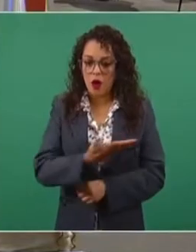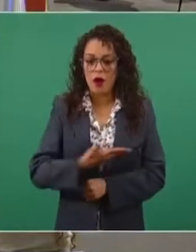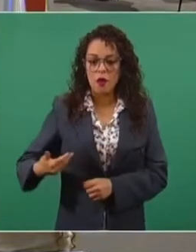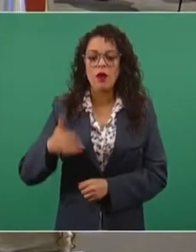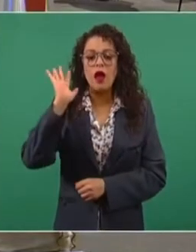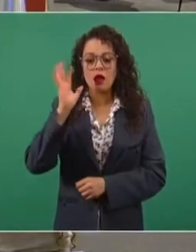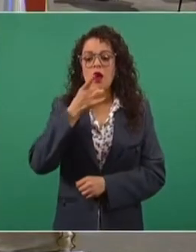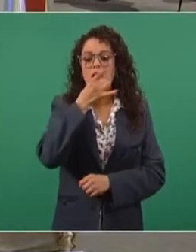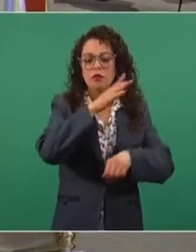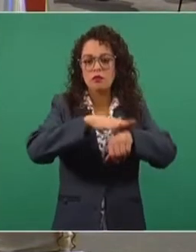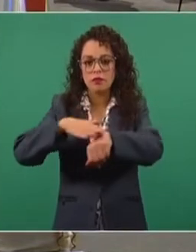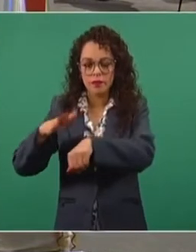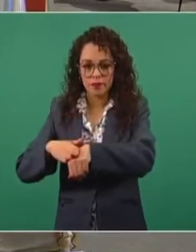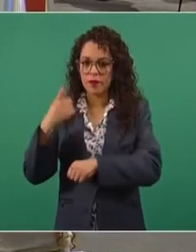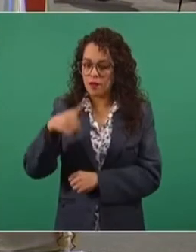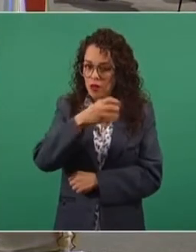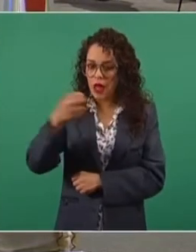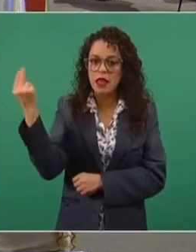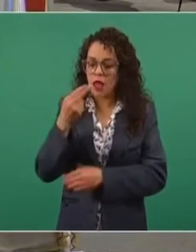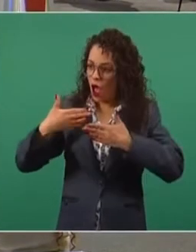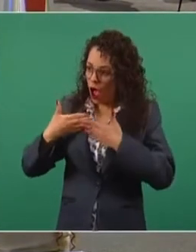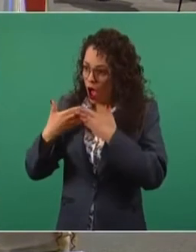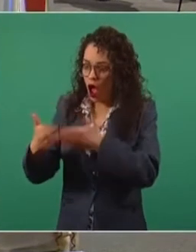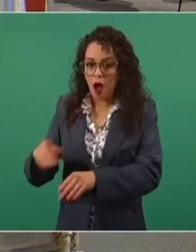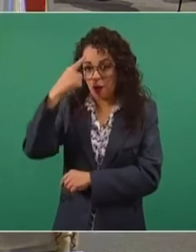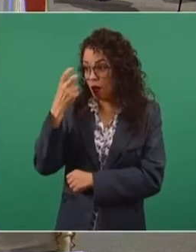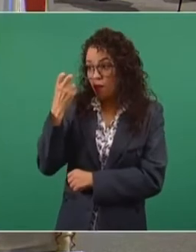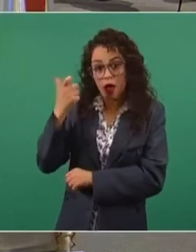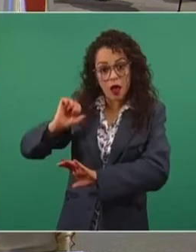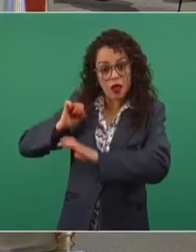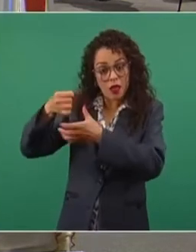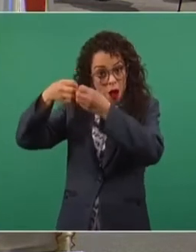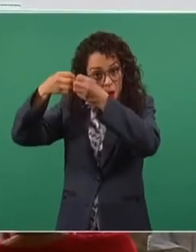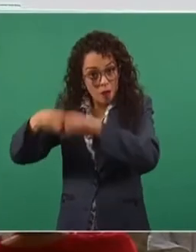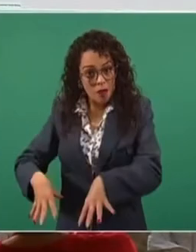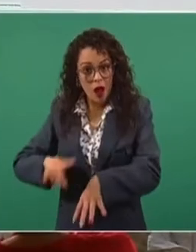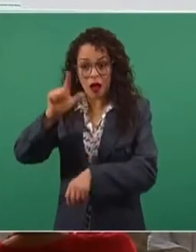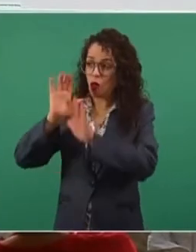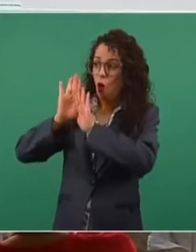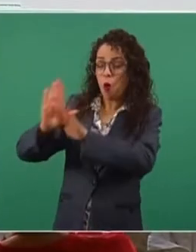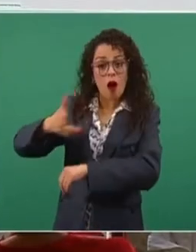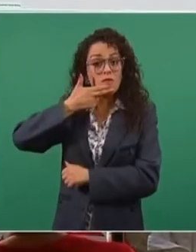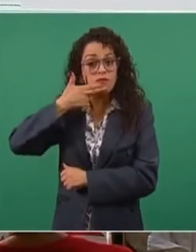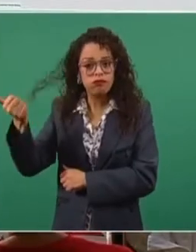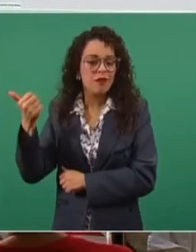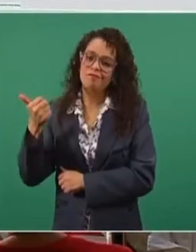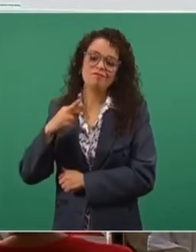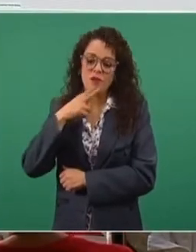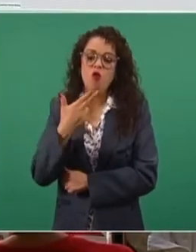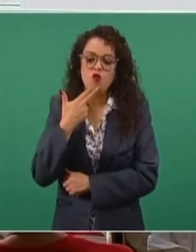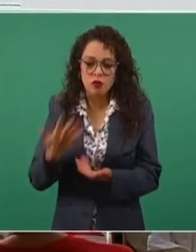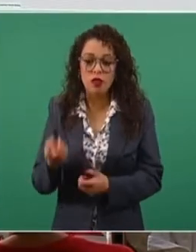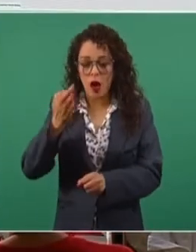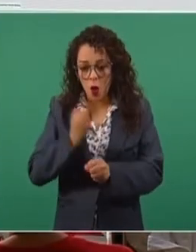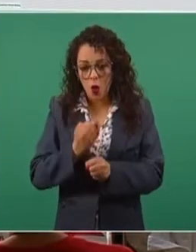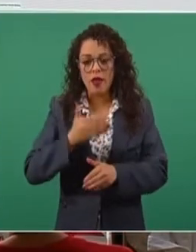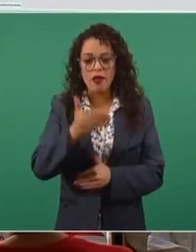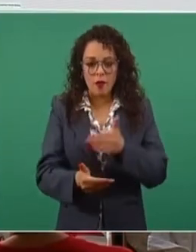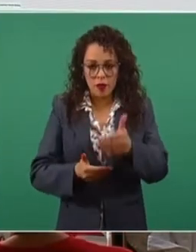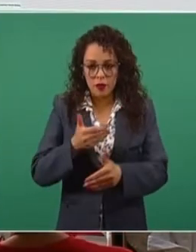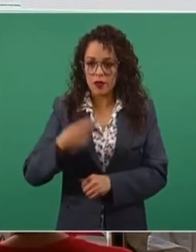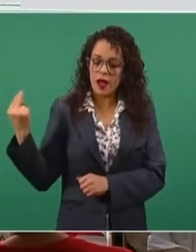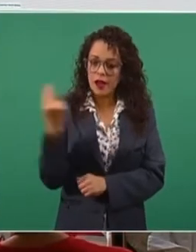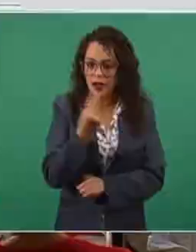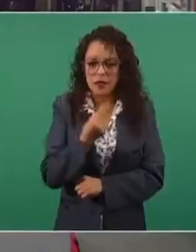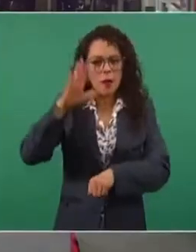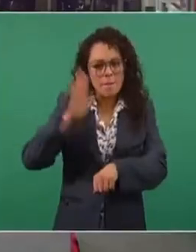que se reactive ese proyecto para evitar que esos recursos se pierdan y se catarricen. Y bueno, estamos en ese proceso. Se requiere